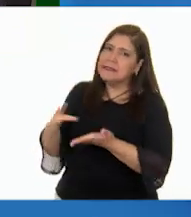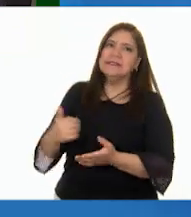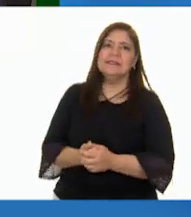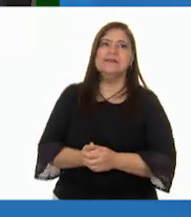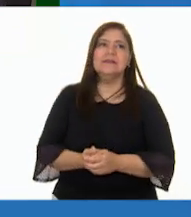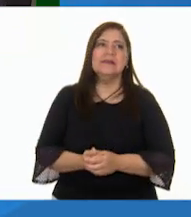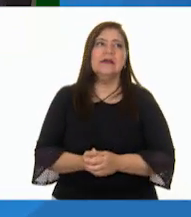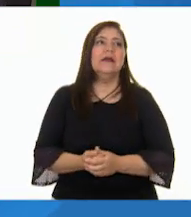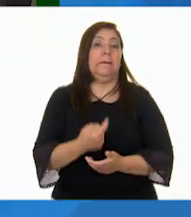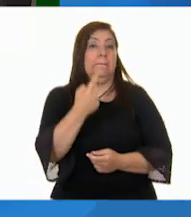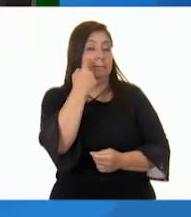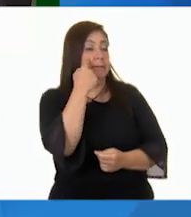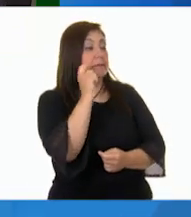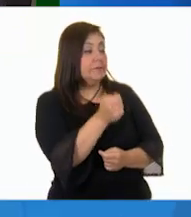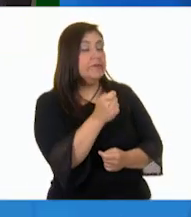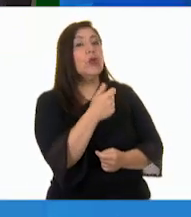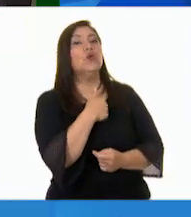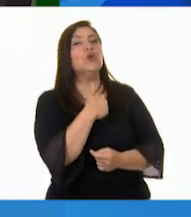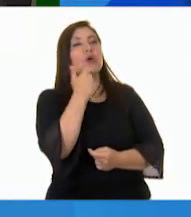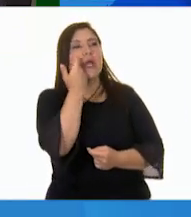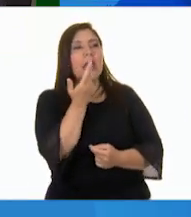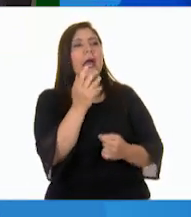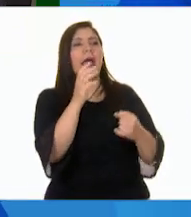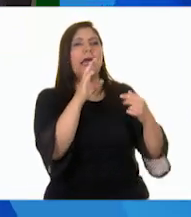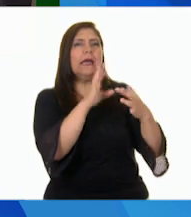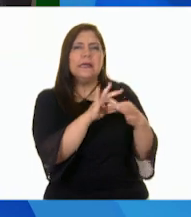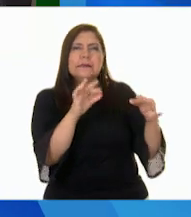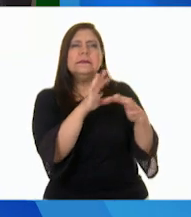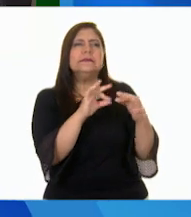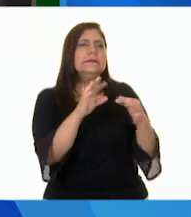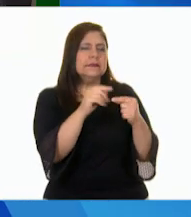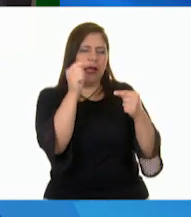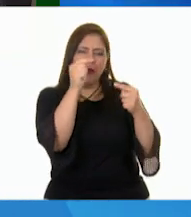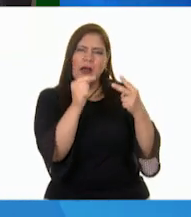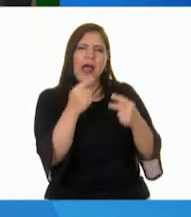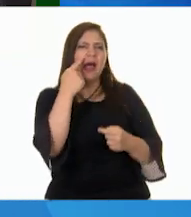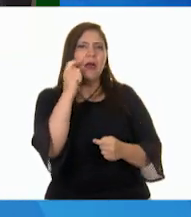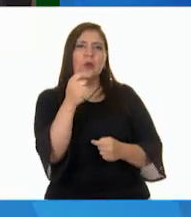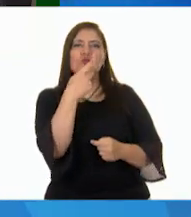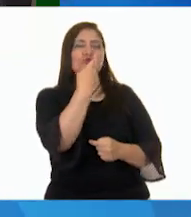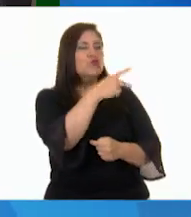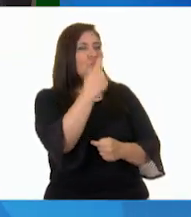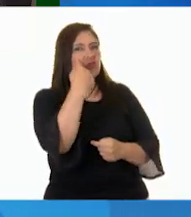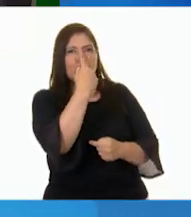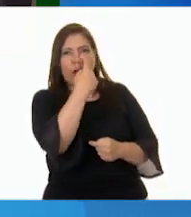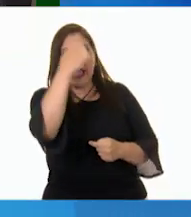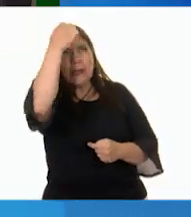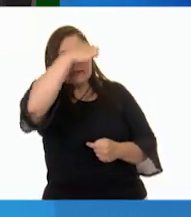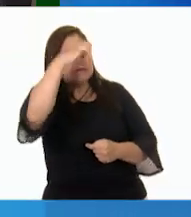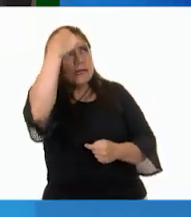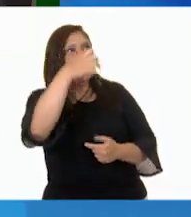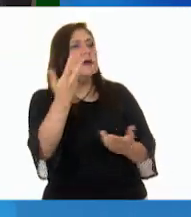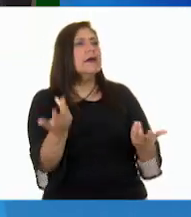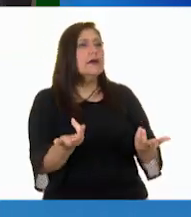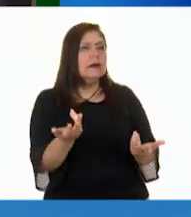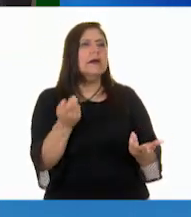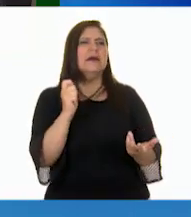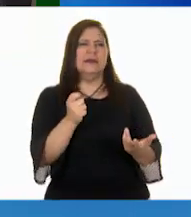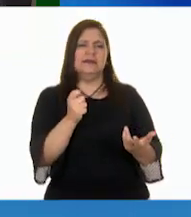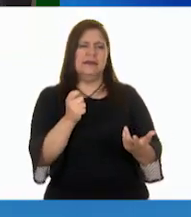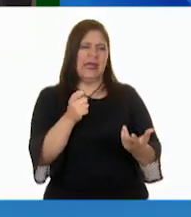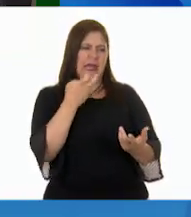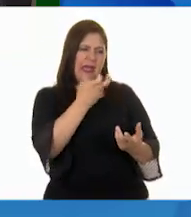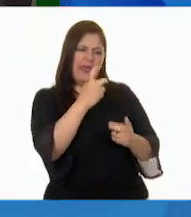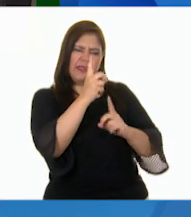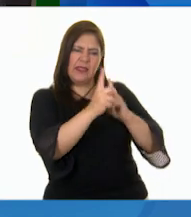Muy bien. Bueno, pues, nos gustaría que nos contaran acerca de su experiencia con respecto a ¿por qué